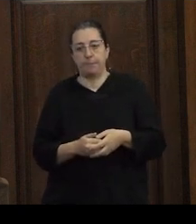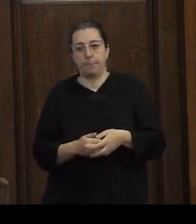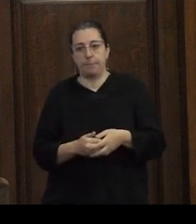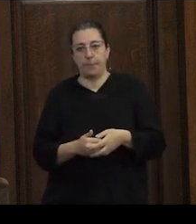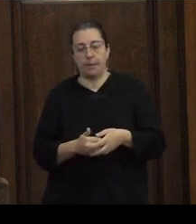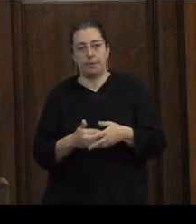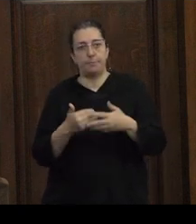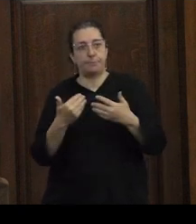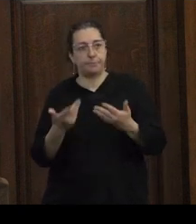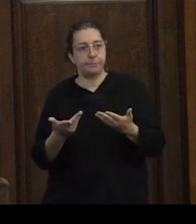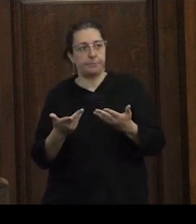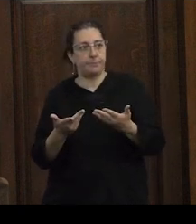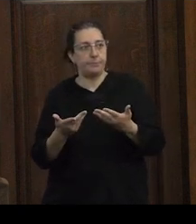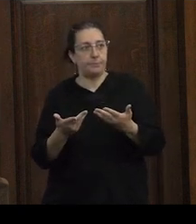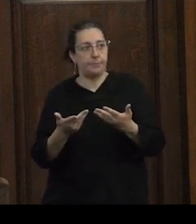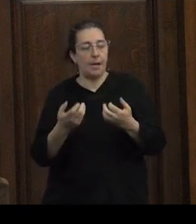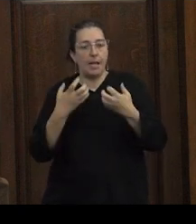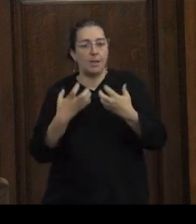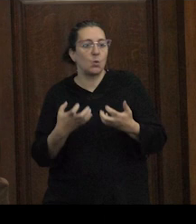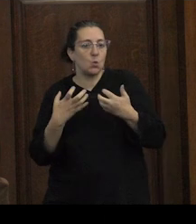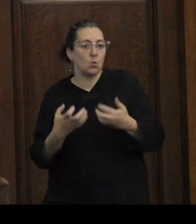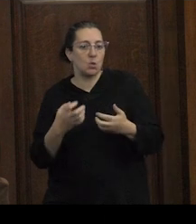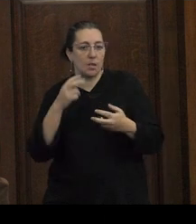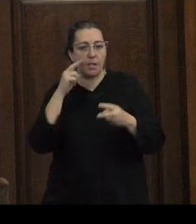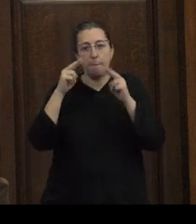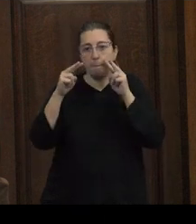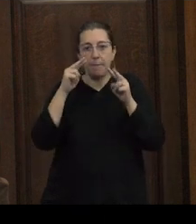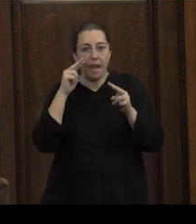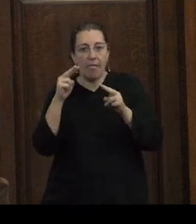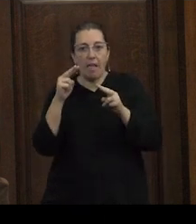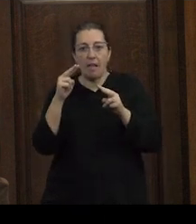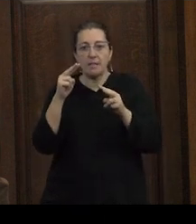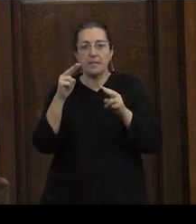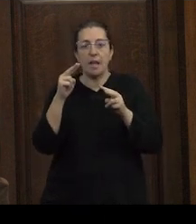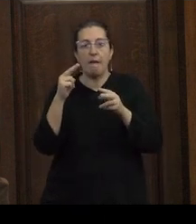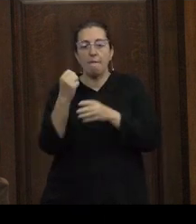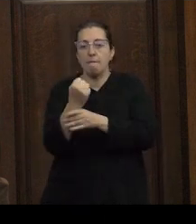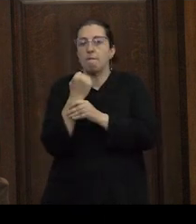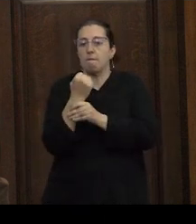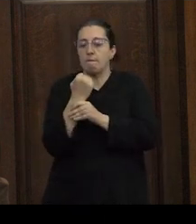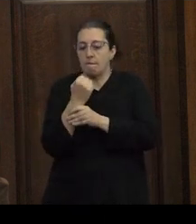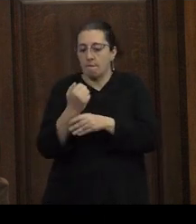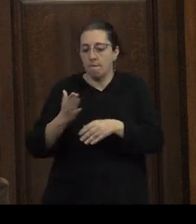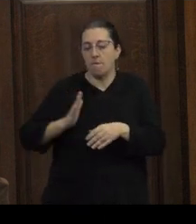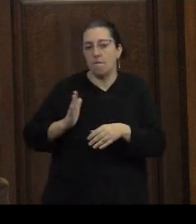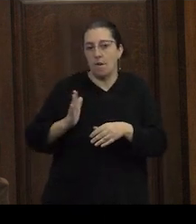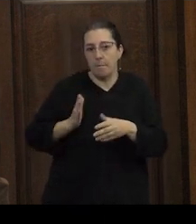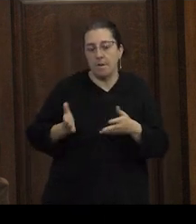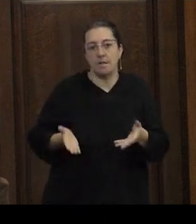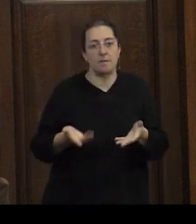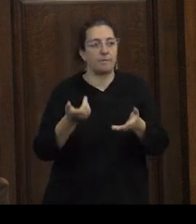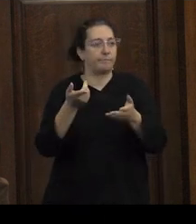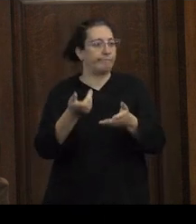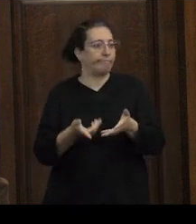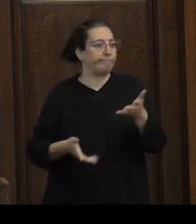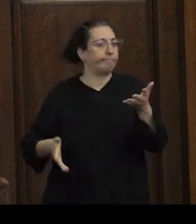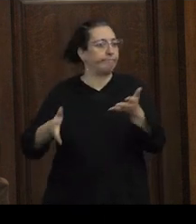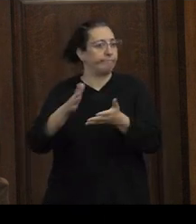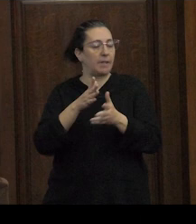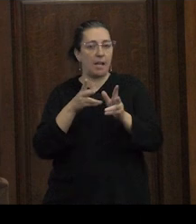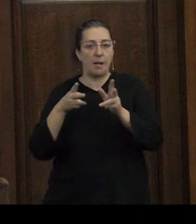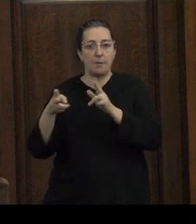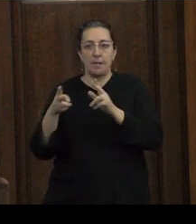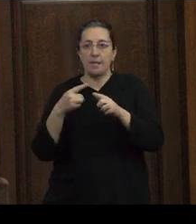que he abonado entusiastas miradas feministas no puedo clausurar este clima de época tan